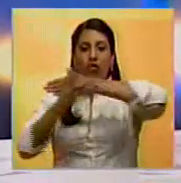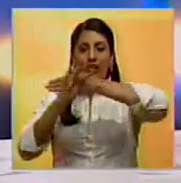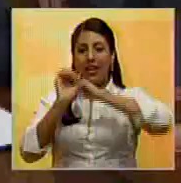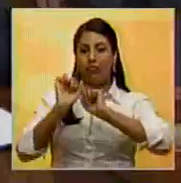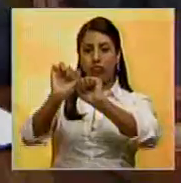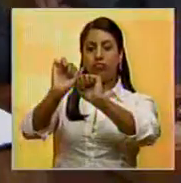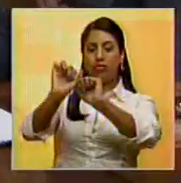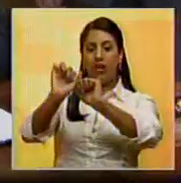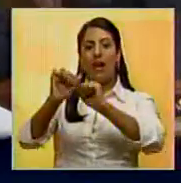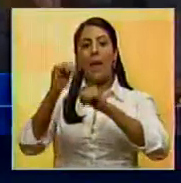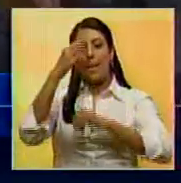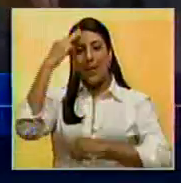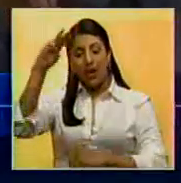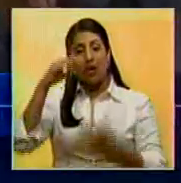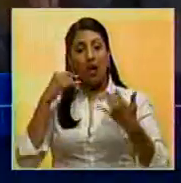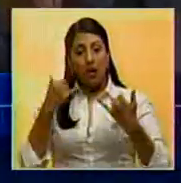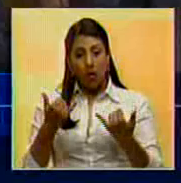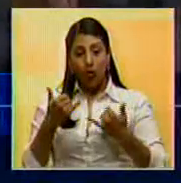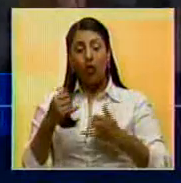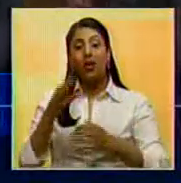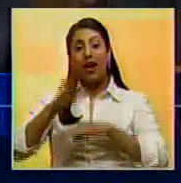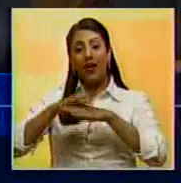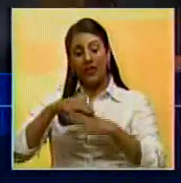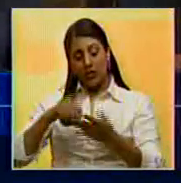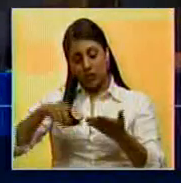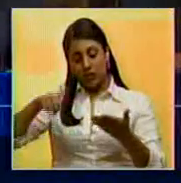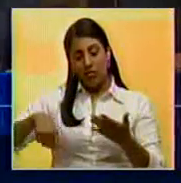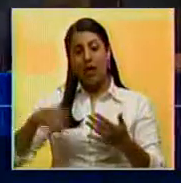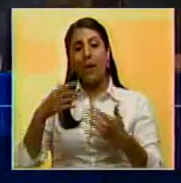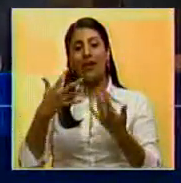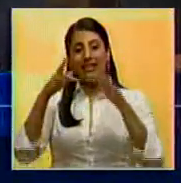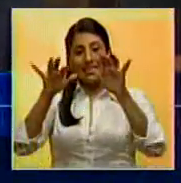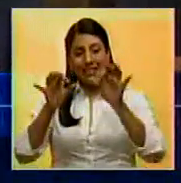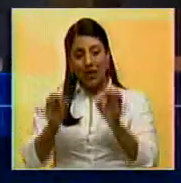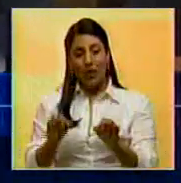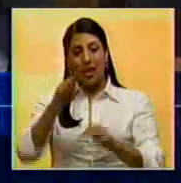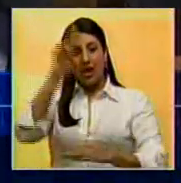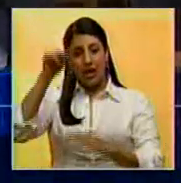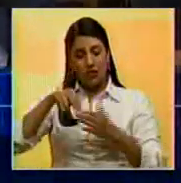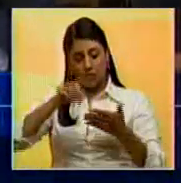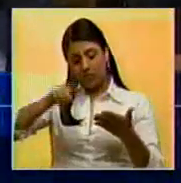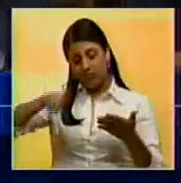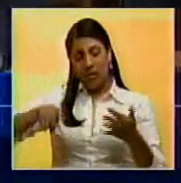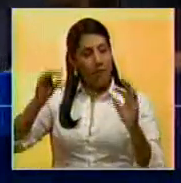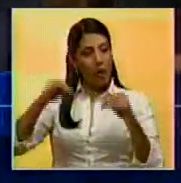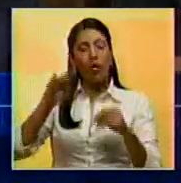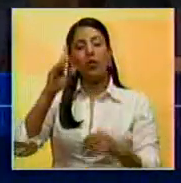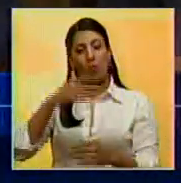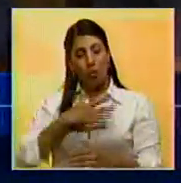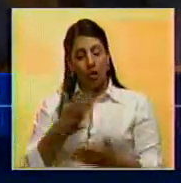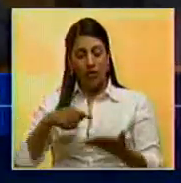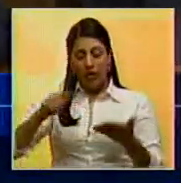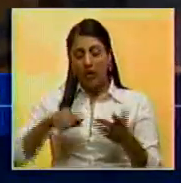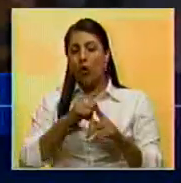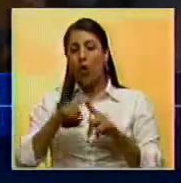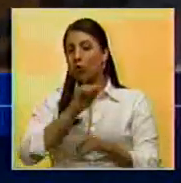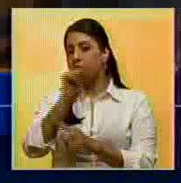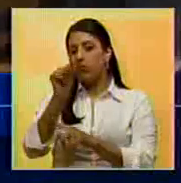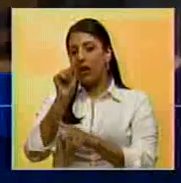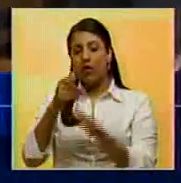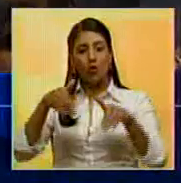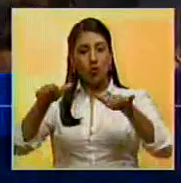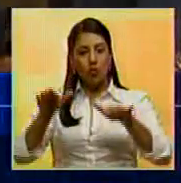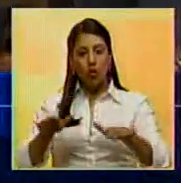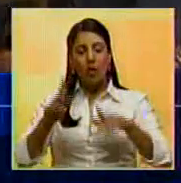México. El mandatario hará el anuncio desde las instalaciones del Departamento de Seguridad Nacional. Se conoció que también podría firmar órdenes para